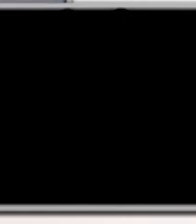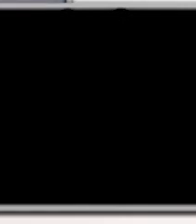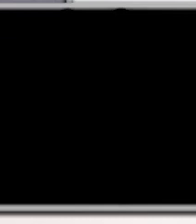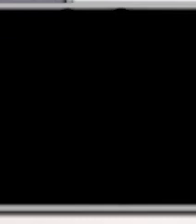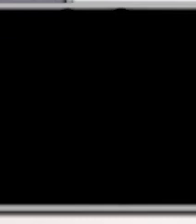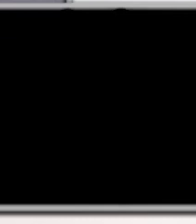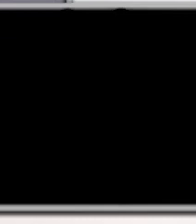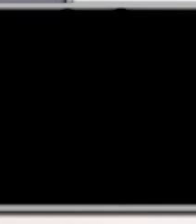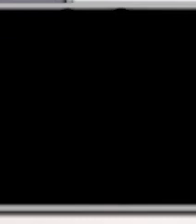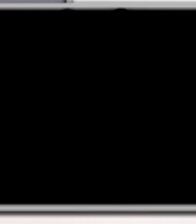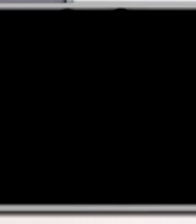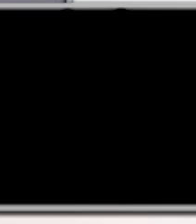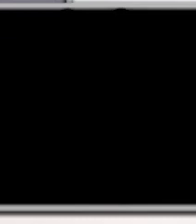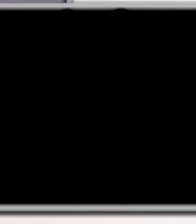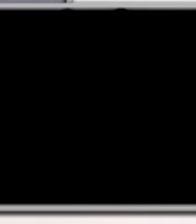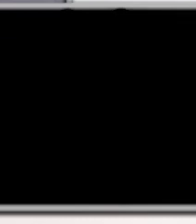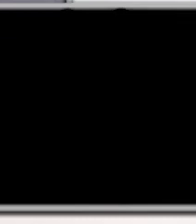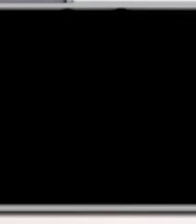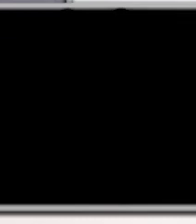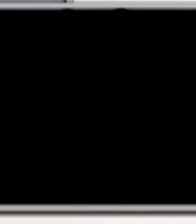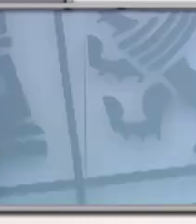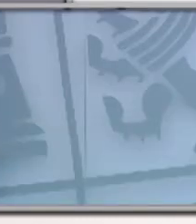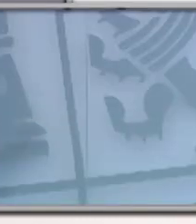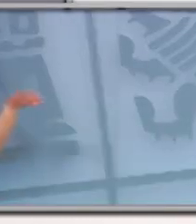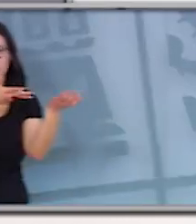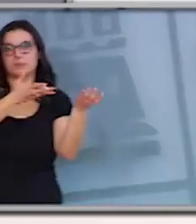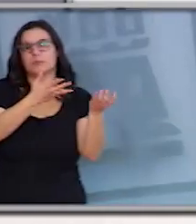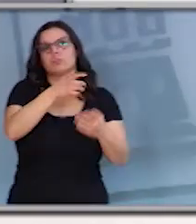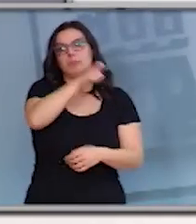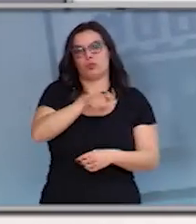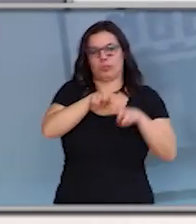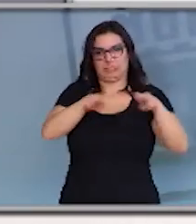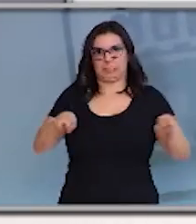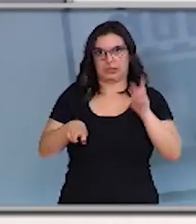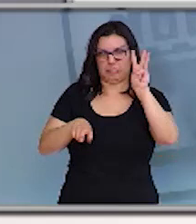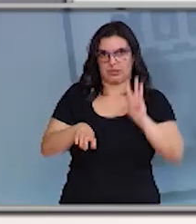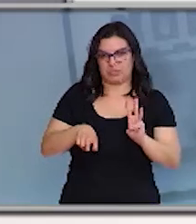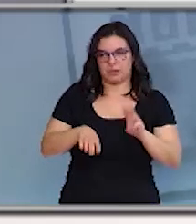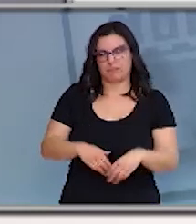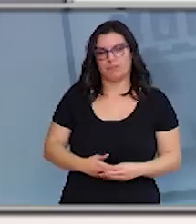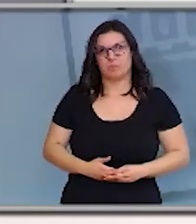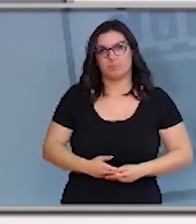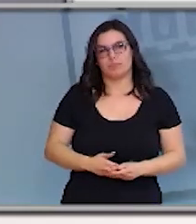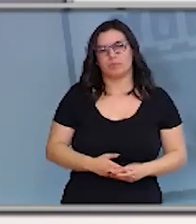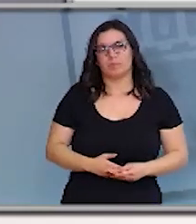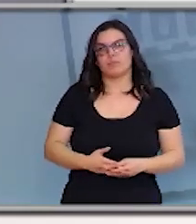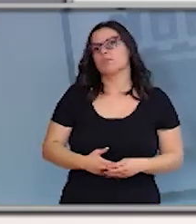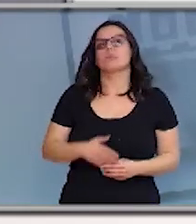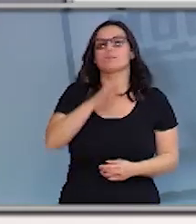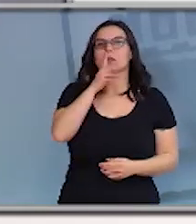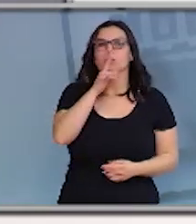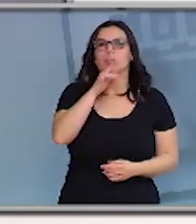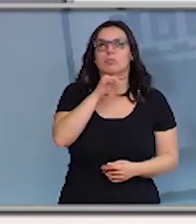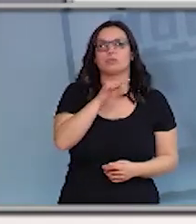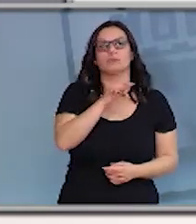que se nos formularán a los tres intervinientes en esta rueda de prensa. Por tanto, procedemos